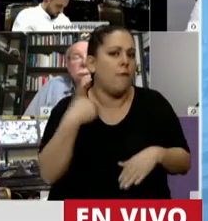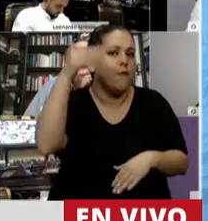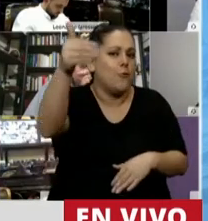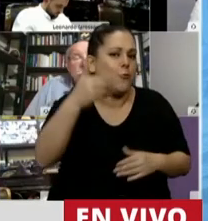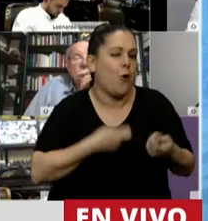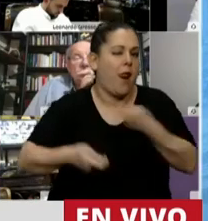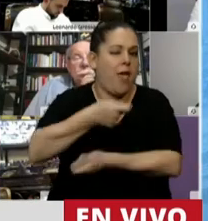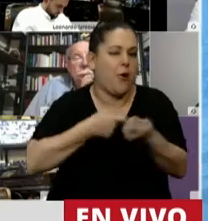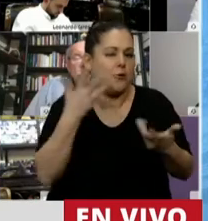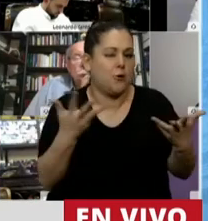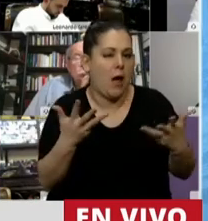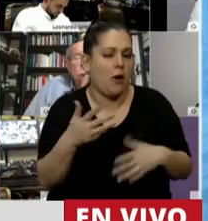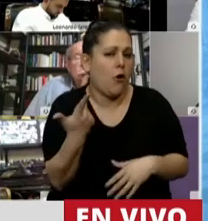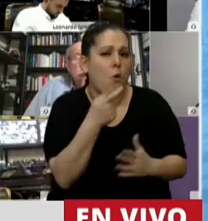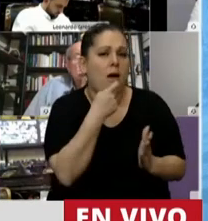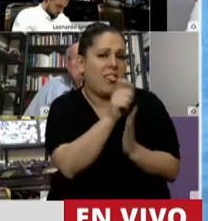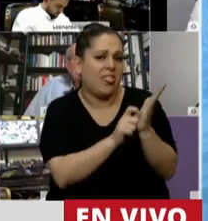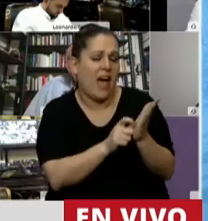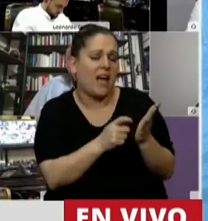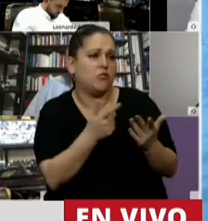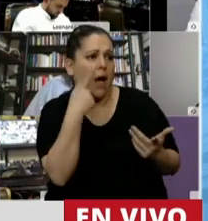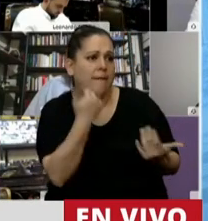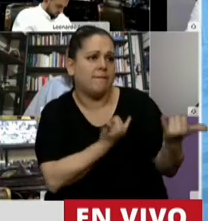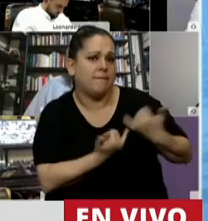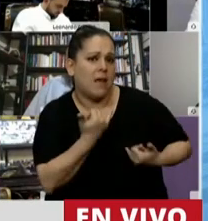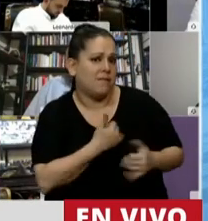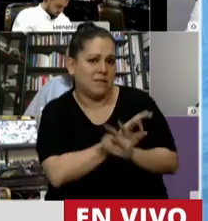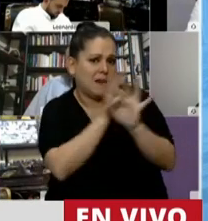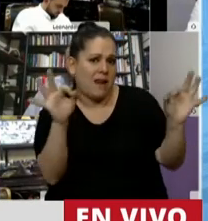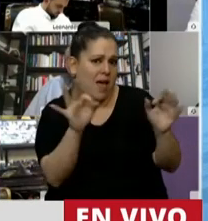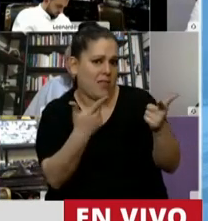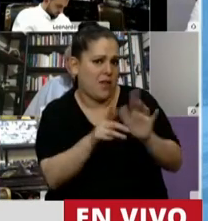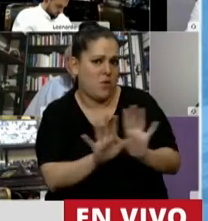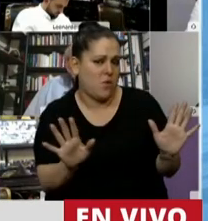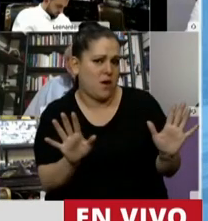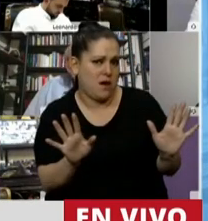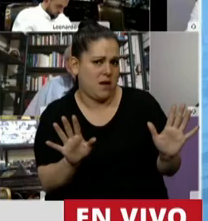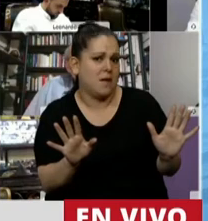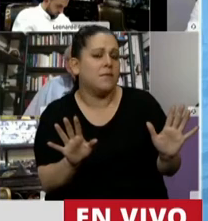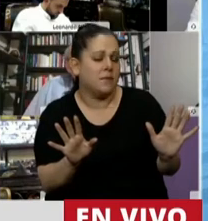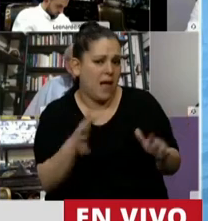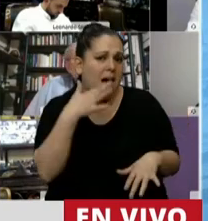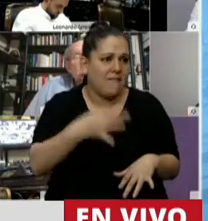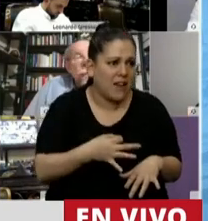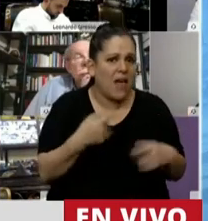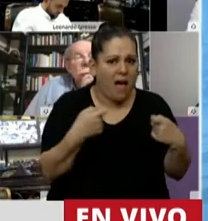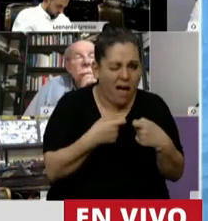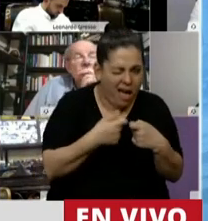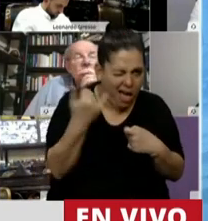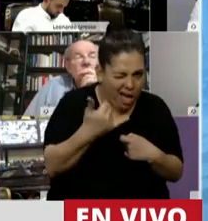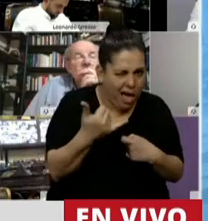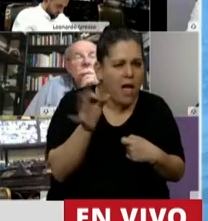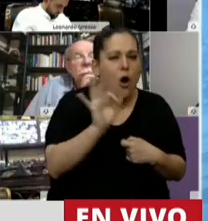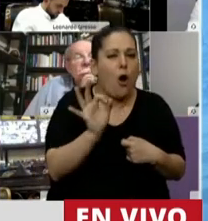No se aportan datos ni información que sustentan la idea referida a la existencia de maniobras especulativas